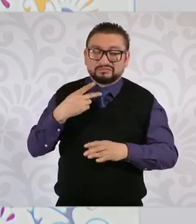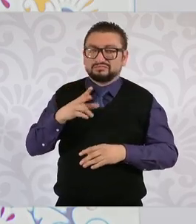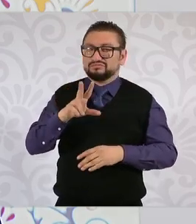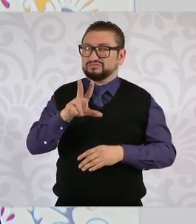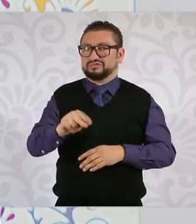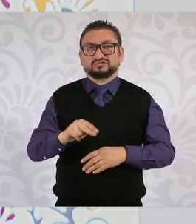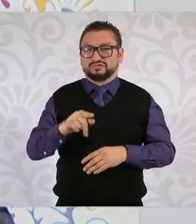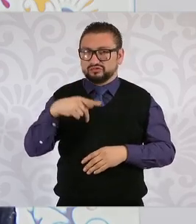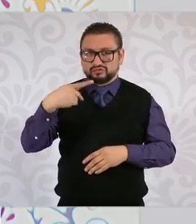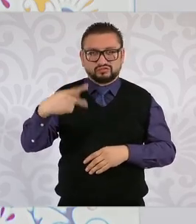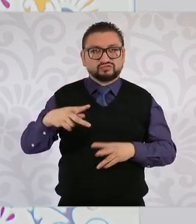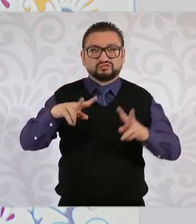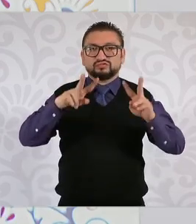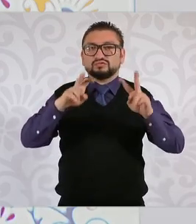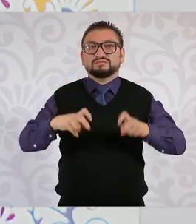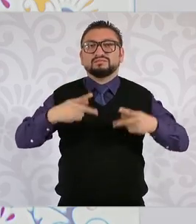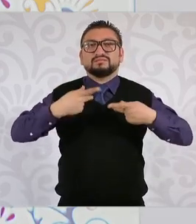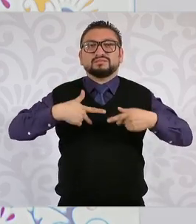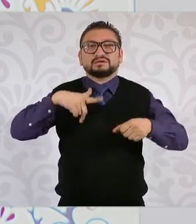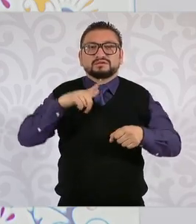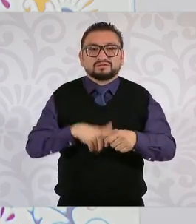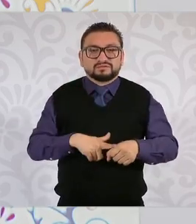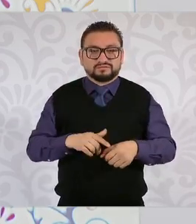se fueron con un asunto personal